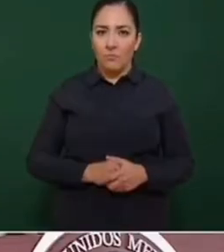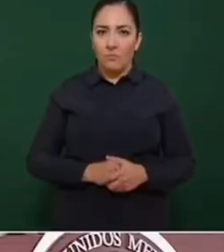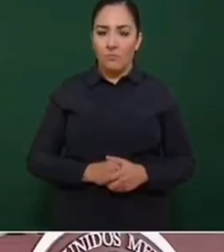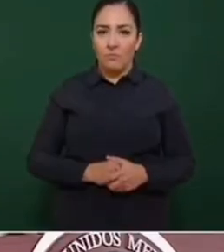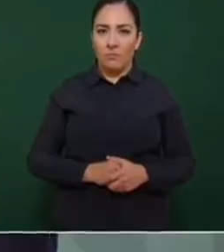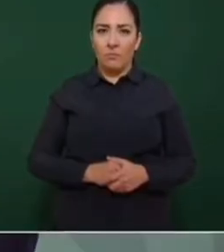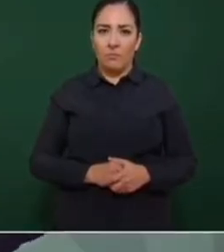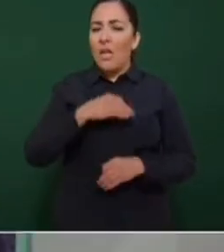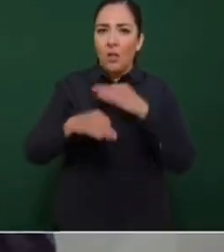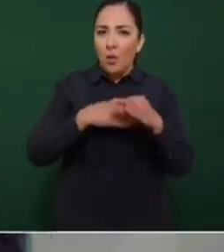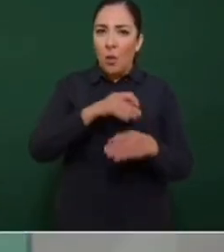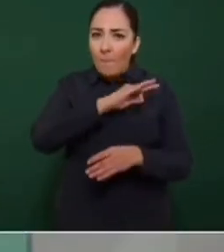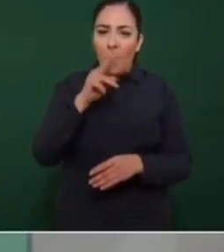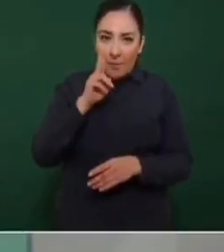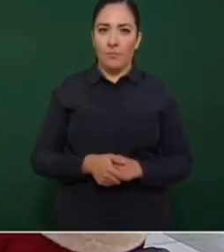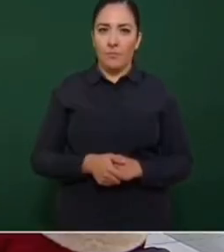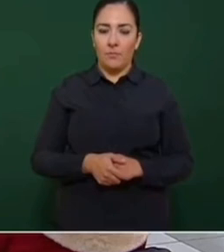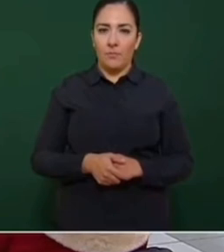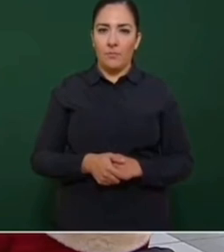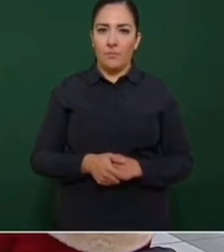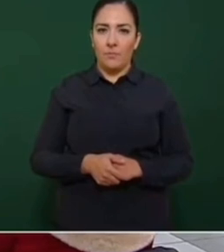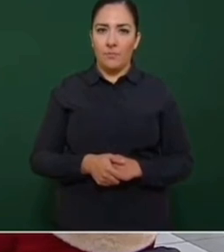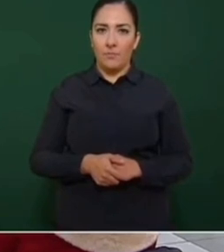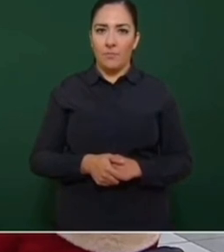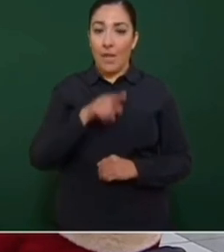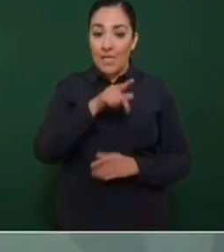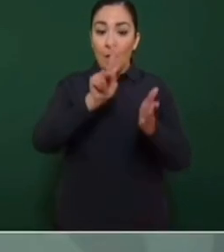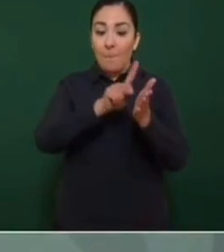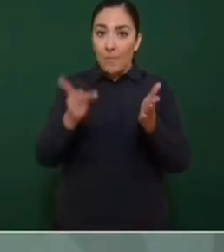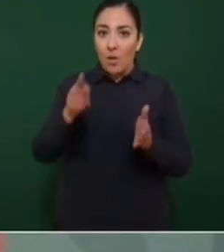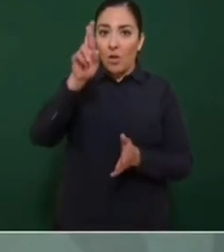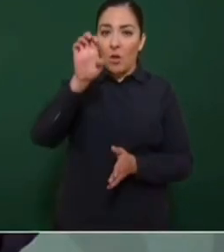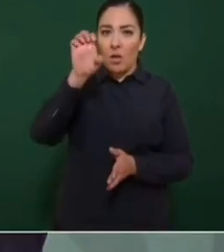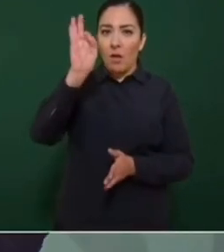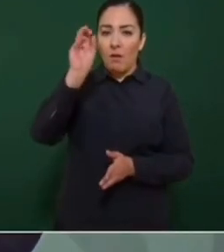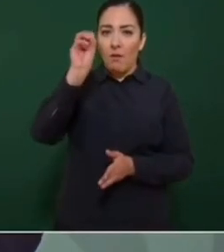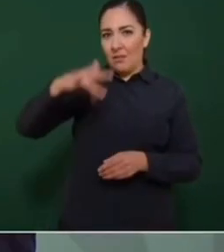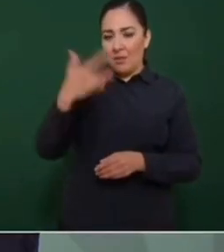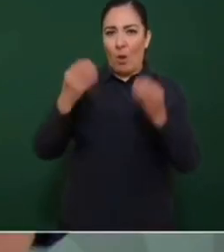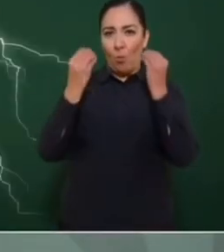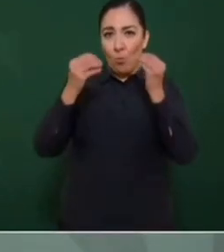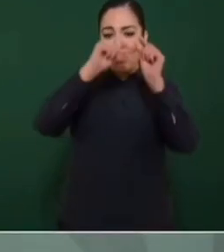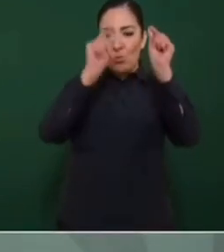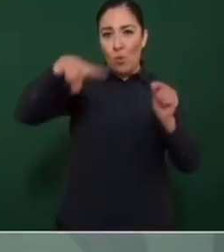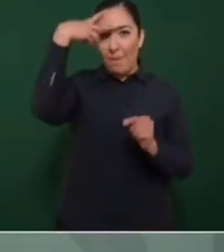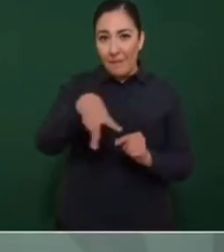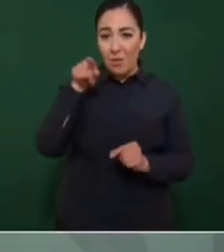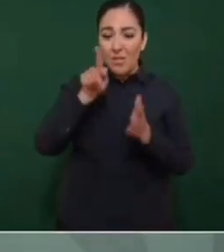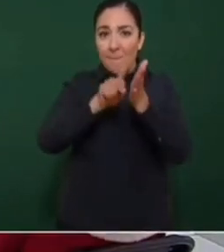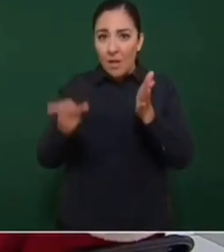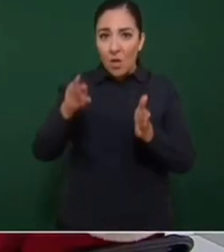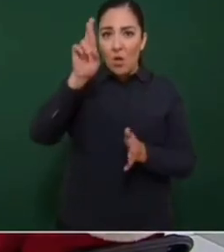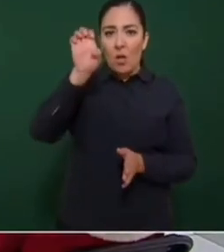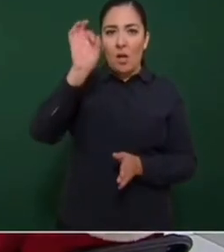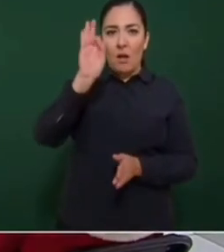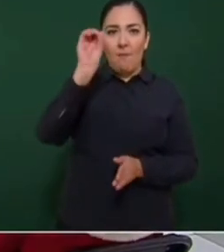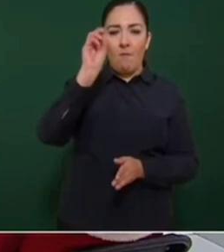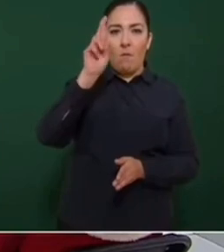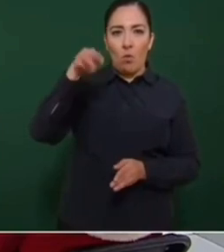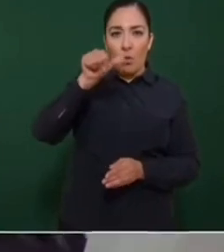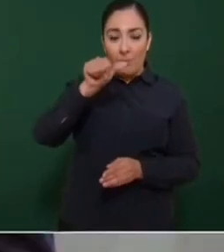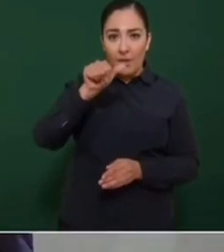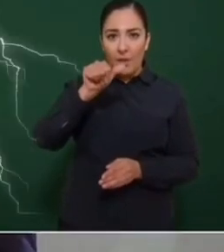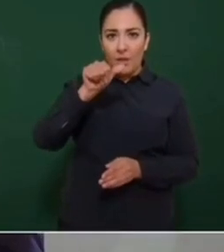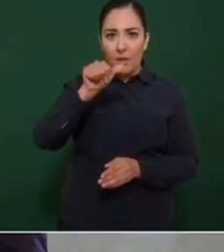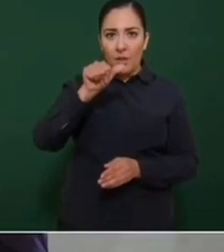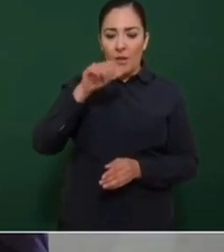Lo único que mencioné es que se trata de un medio al servicio de la mafia del poder. El Reforma se consolidó